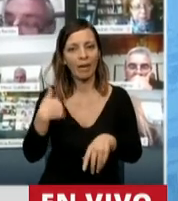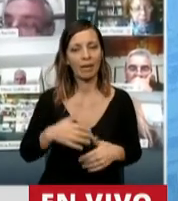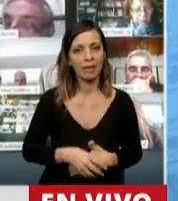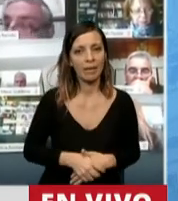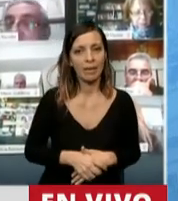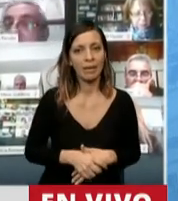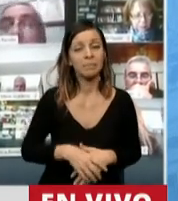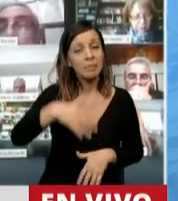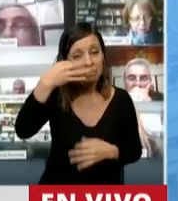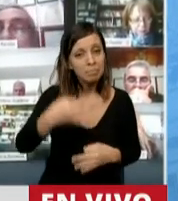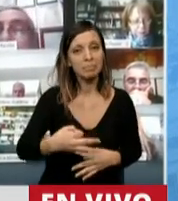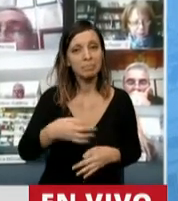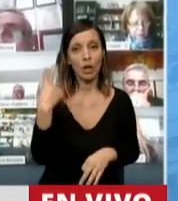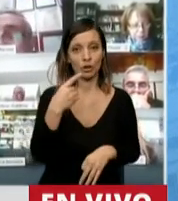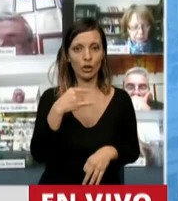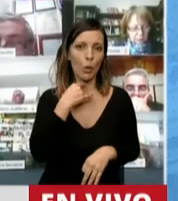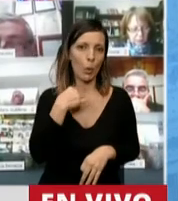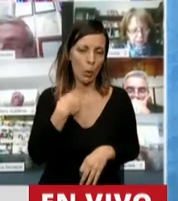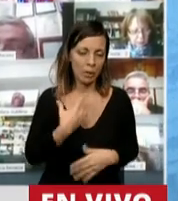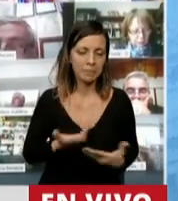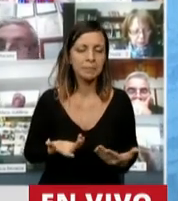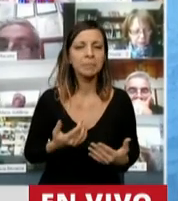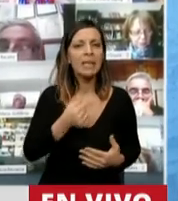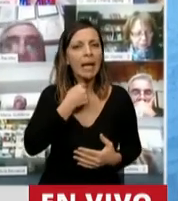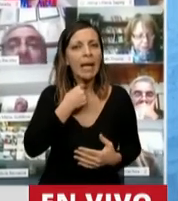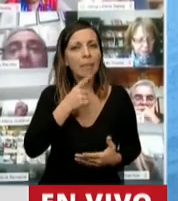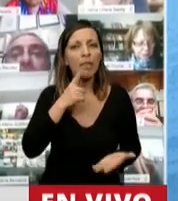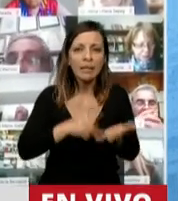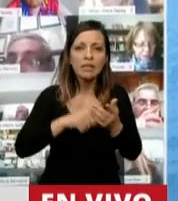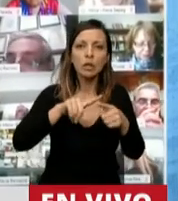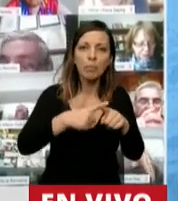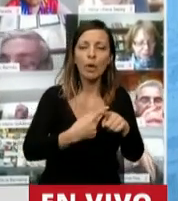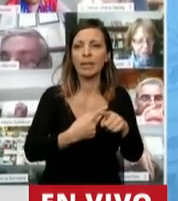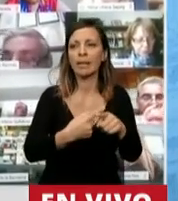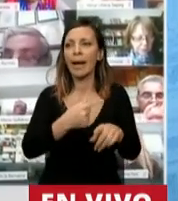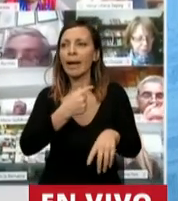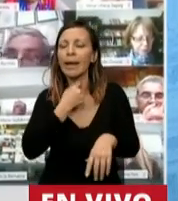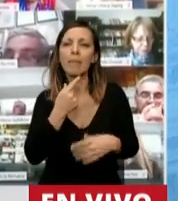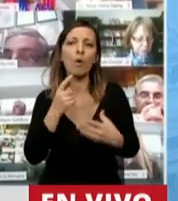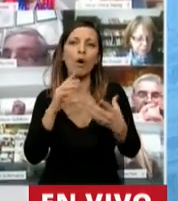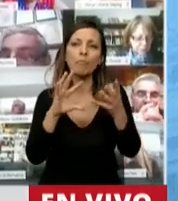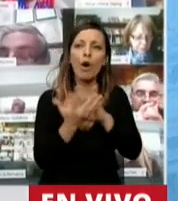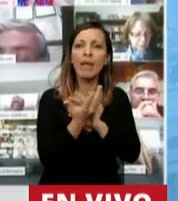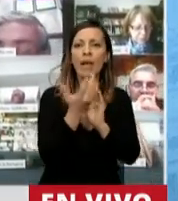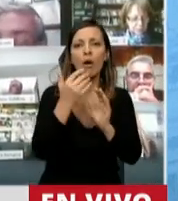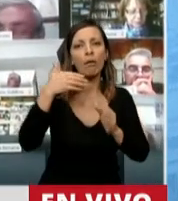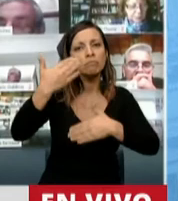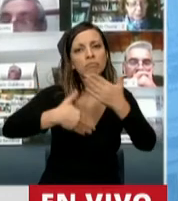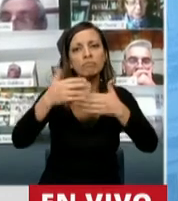Puntualmente, nosotros los jujeños queremos políticas, queremos modelos de desarrollo humano.